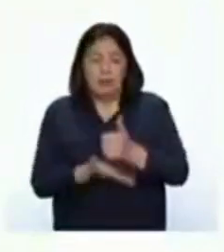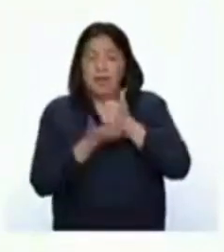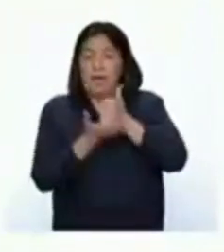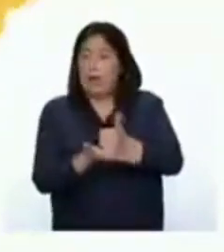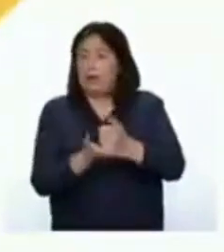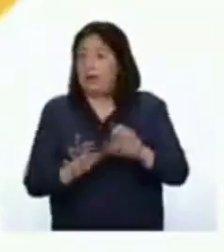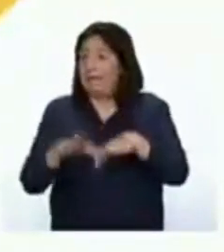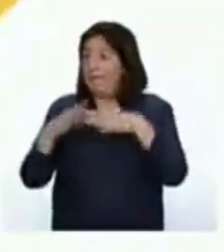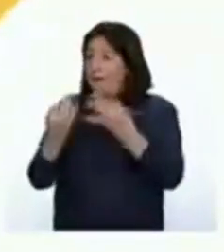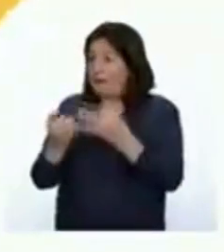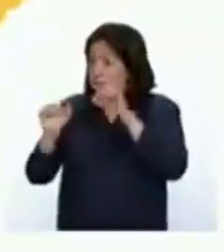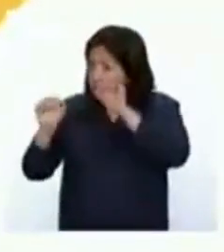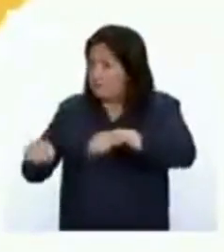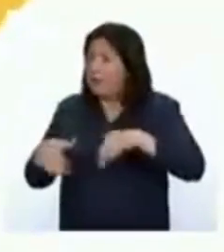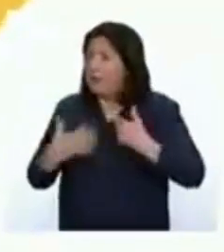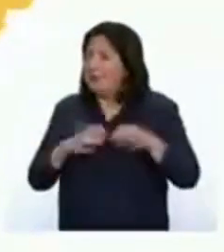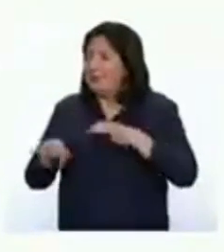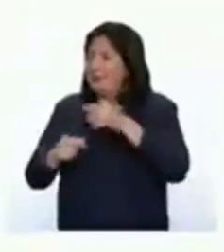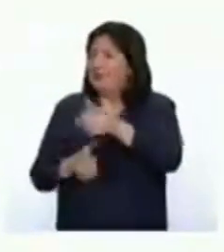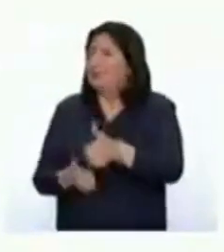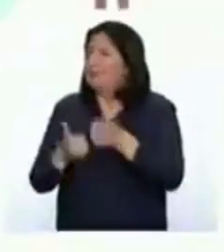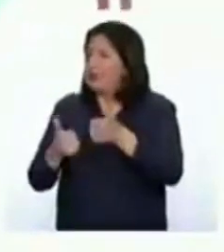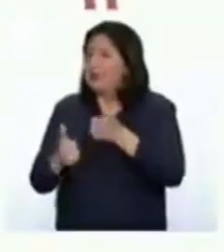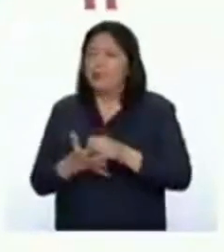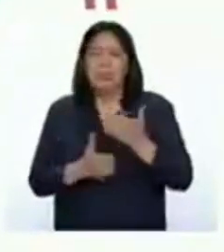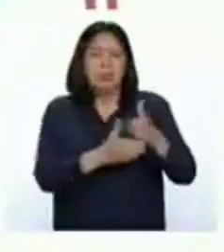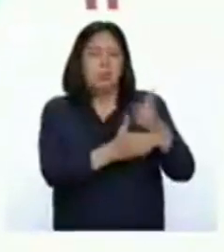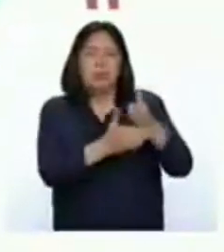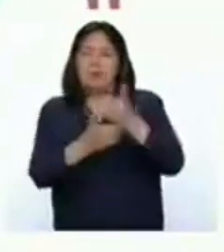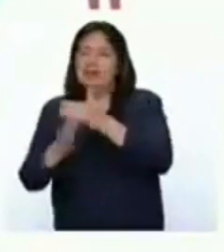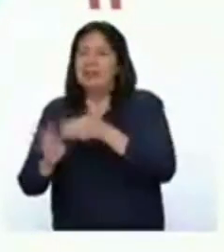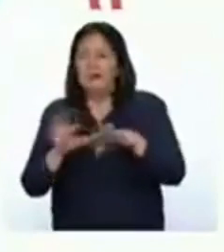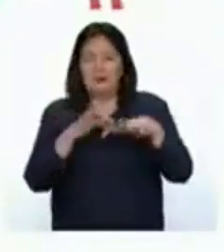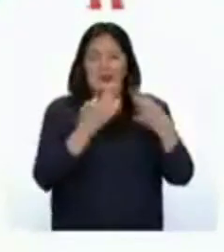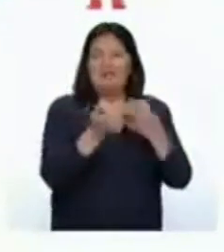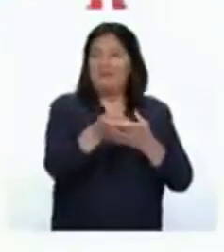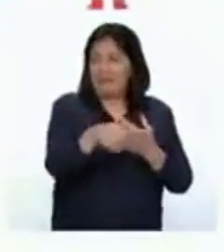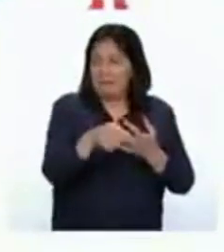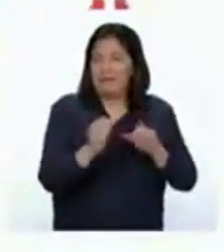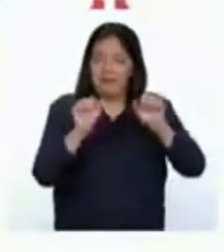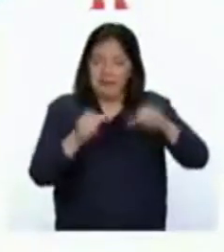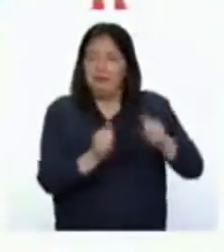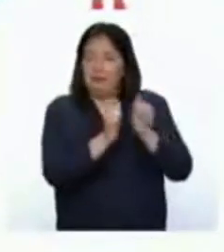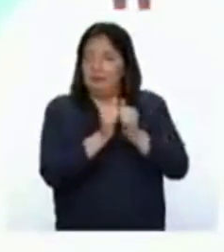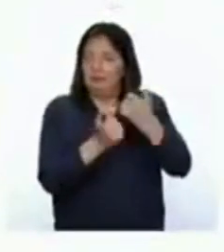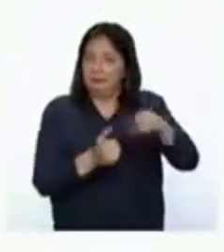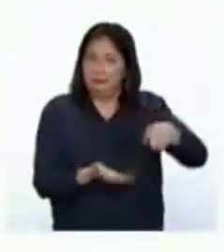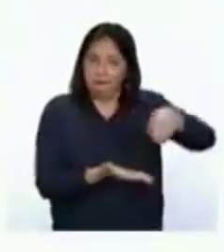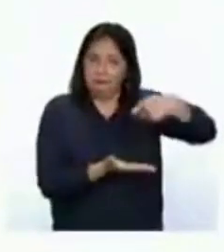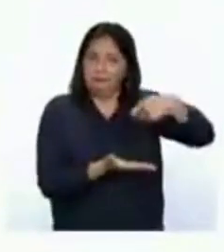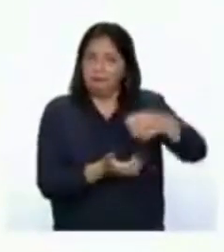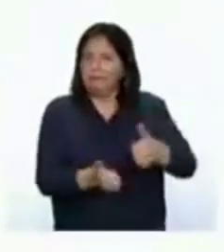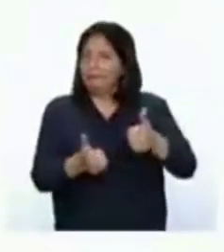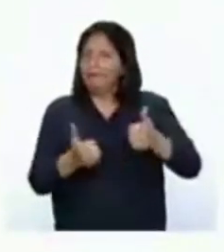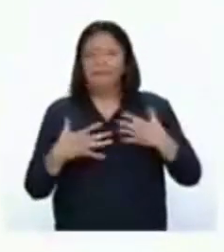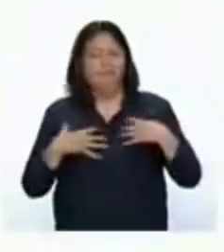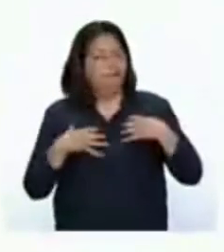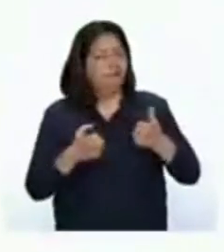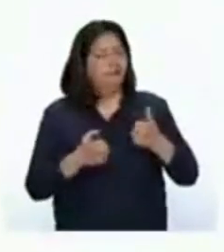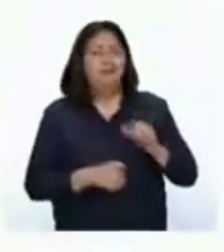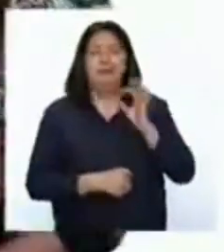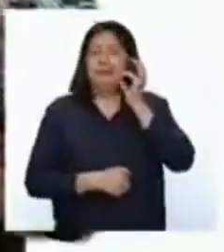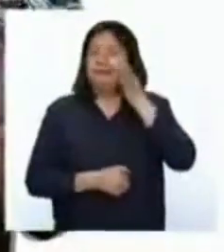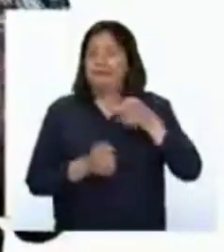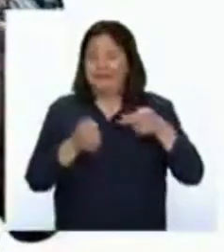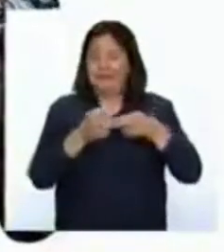cumplir este reto de manera exitosa y compártelo con los integrantes de tu familia para que juntos lleven una alimentación sana y